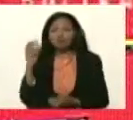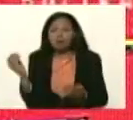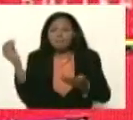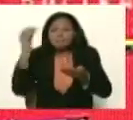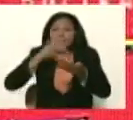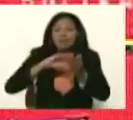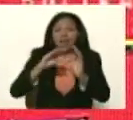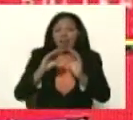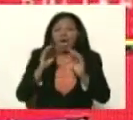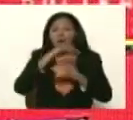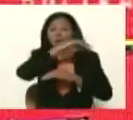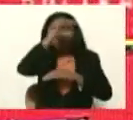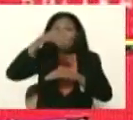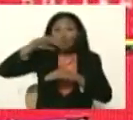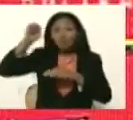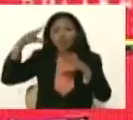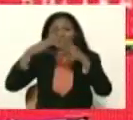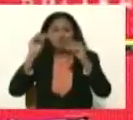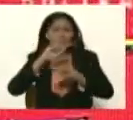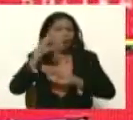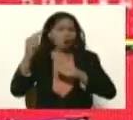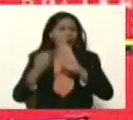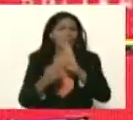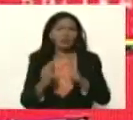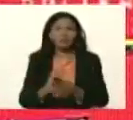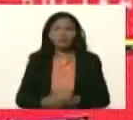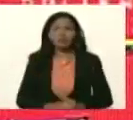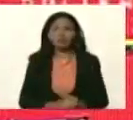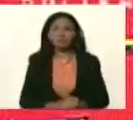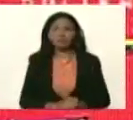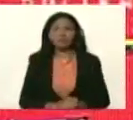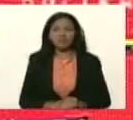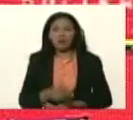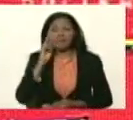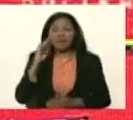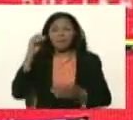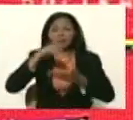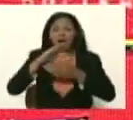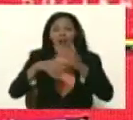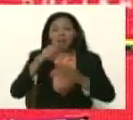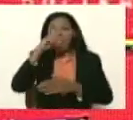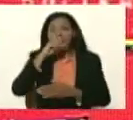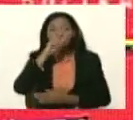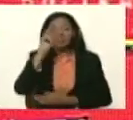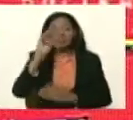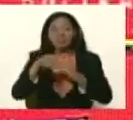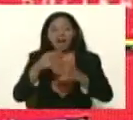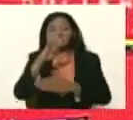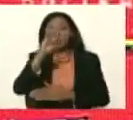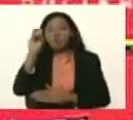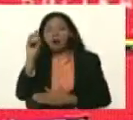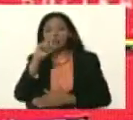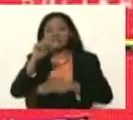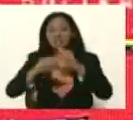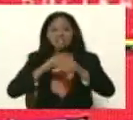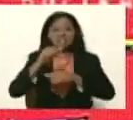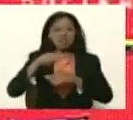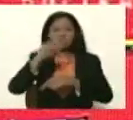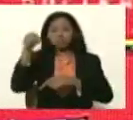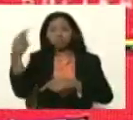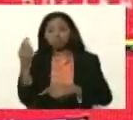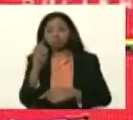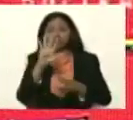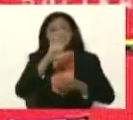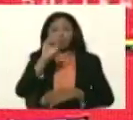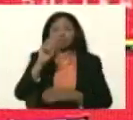las montañas todas las montañas de la gran caraca la gente vino a encaramarse en los años 30 40 del siglo pasado 50 60